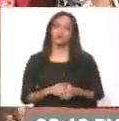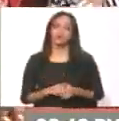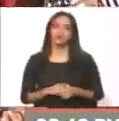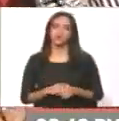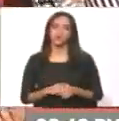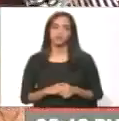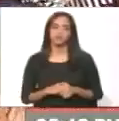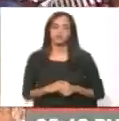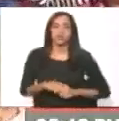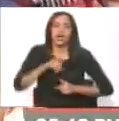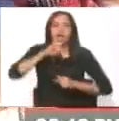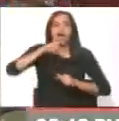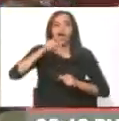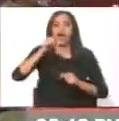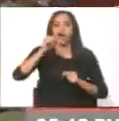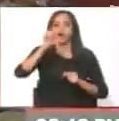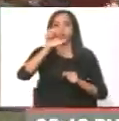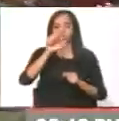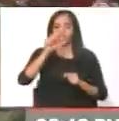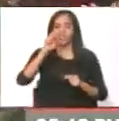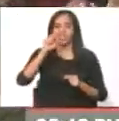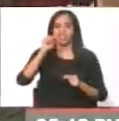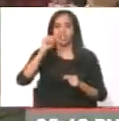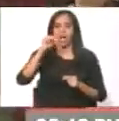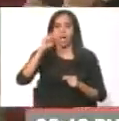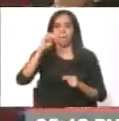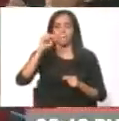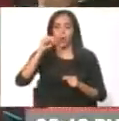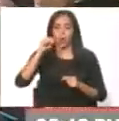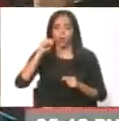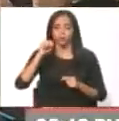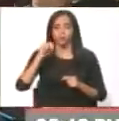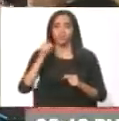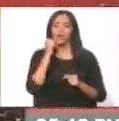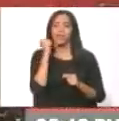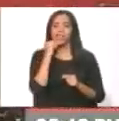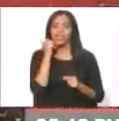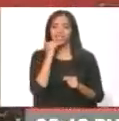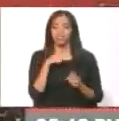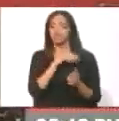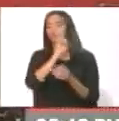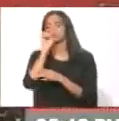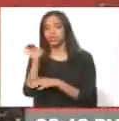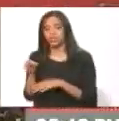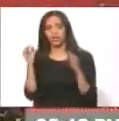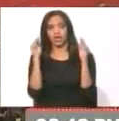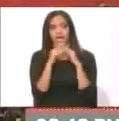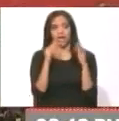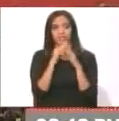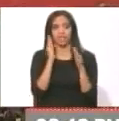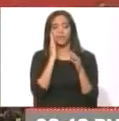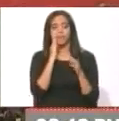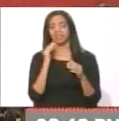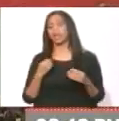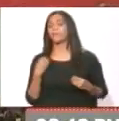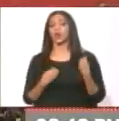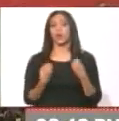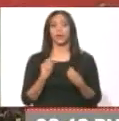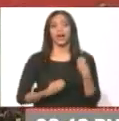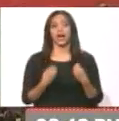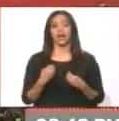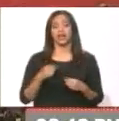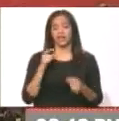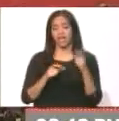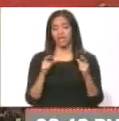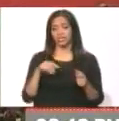A José Ramón Rodríguez Roja, de allá de Valencia. Lo llevaron hasta su casa, hasta la casa de la mamá, que estaba preocupada. La gente